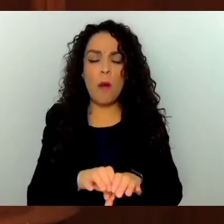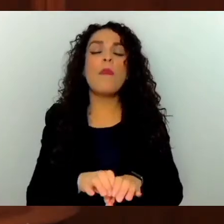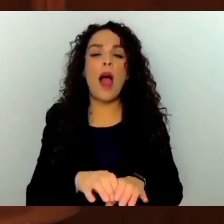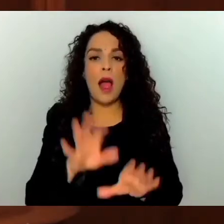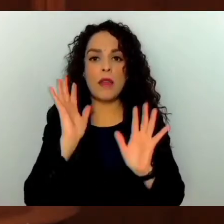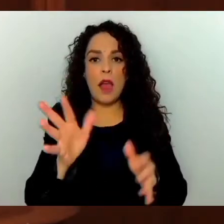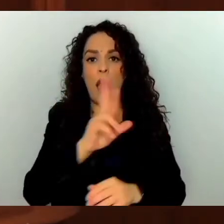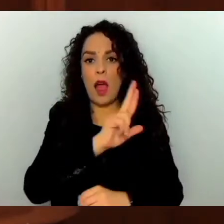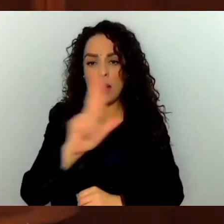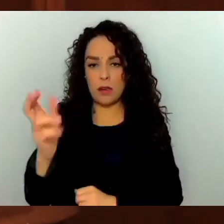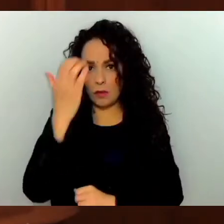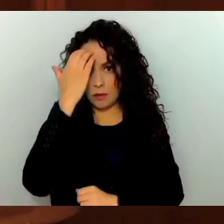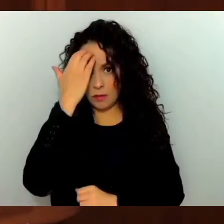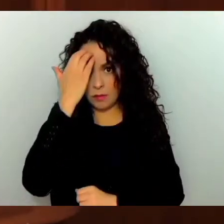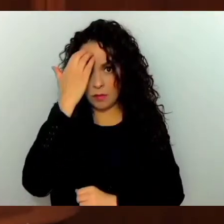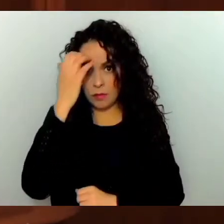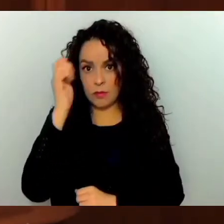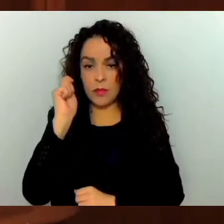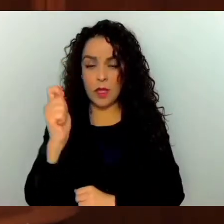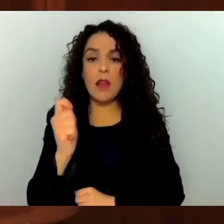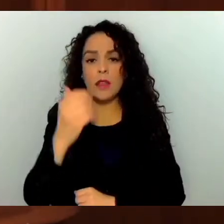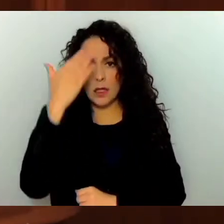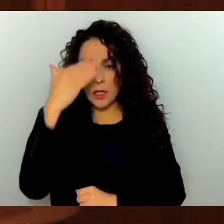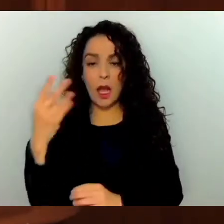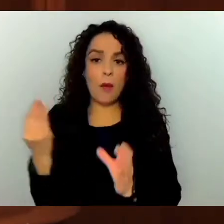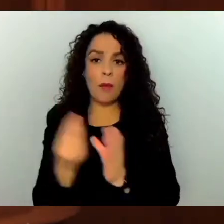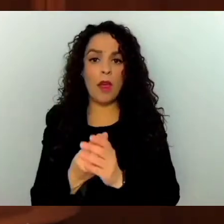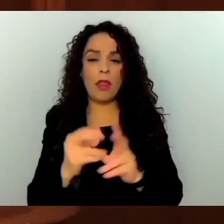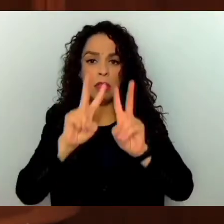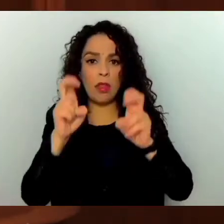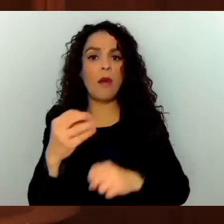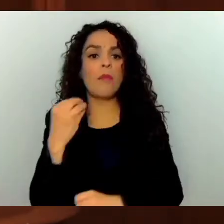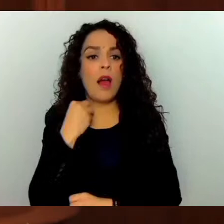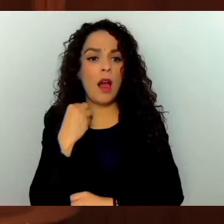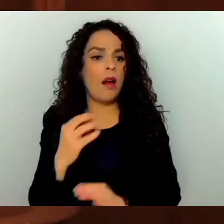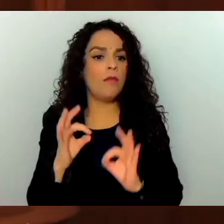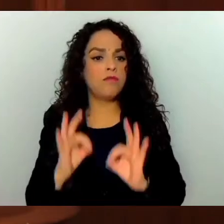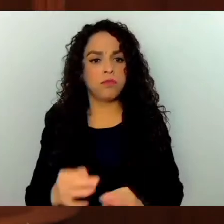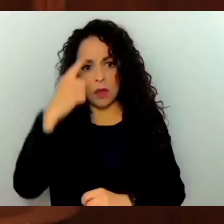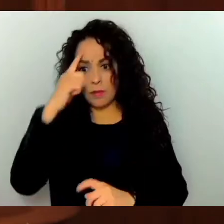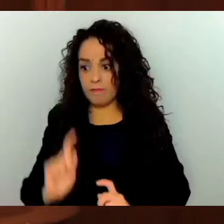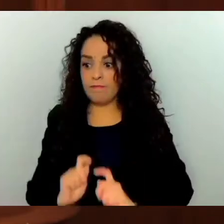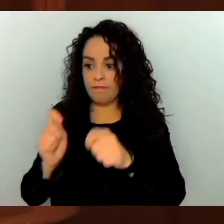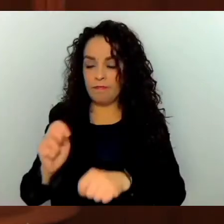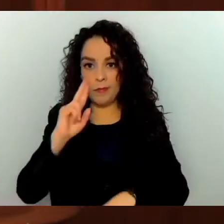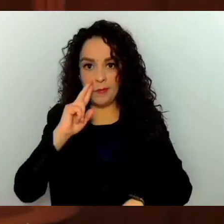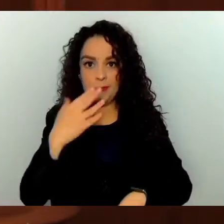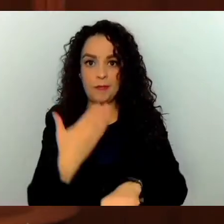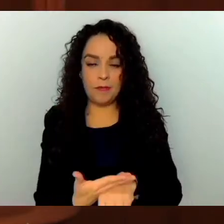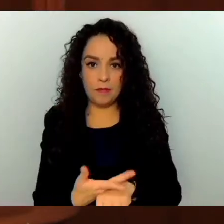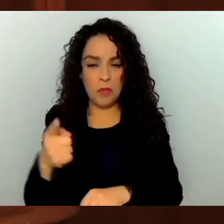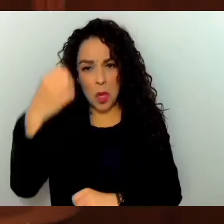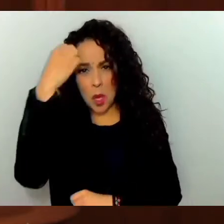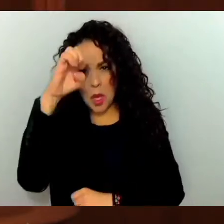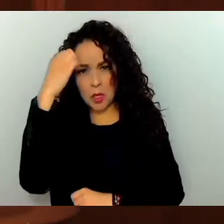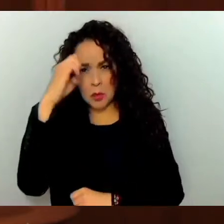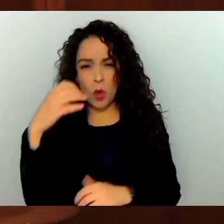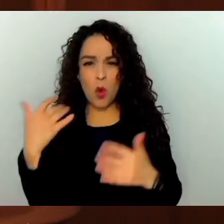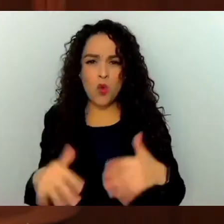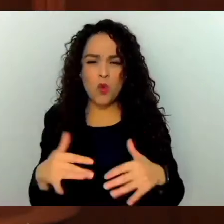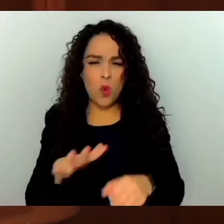honorabilidad, conocimiento legal y práctico más adecuado para el encargo, experiencia más adecuada para el cargo.